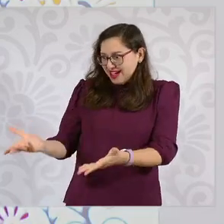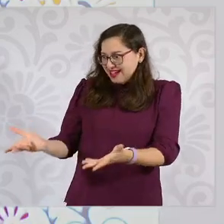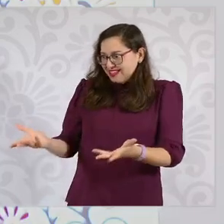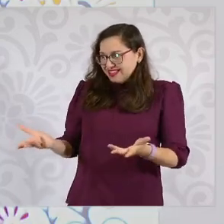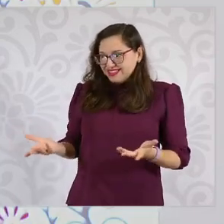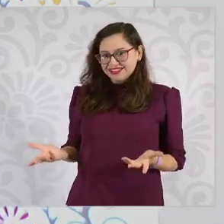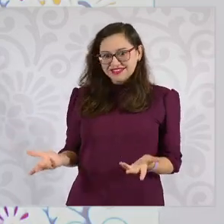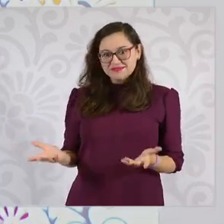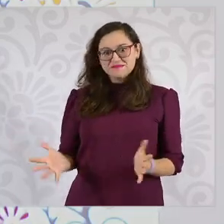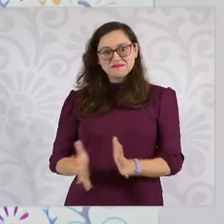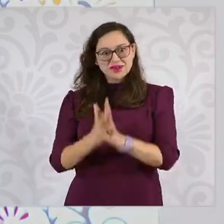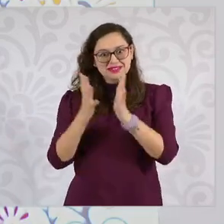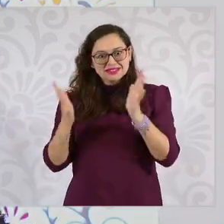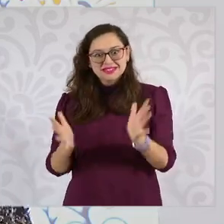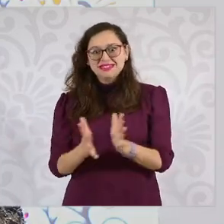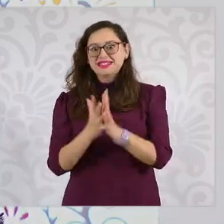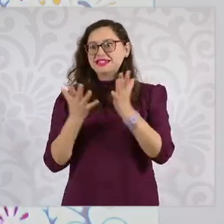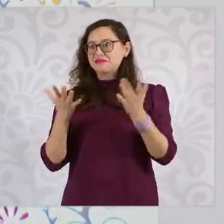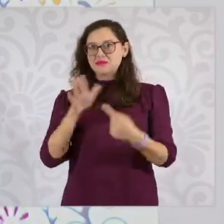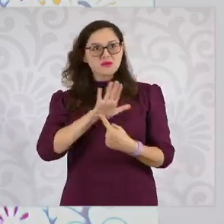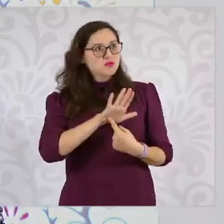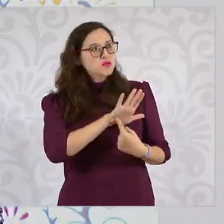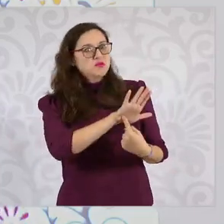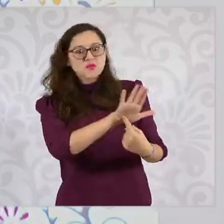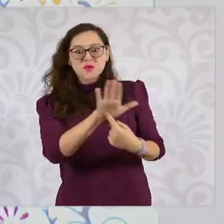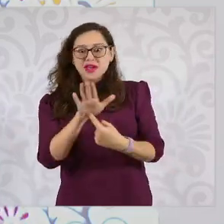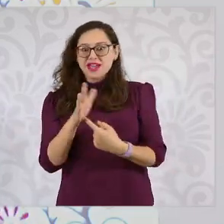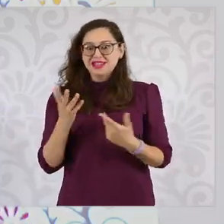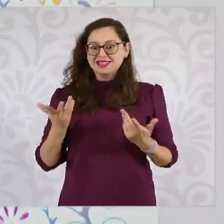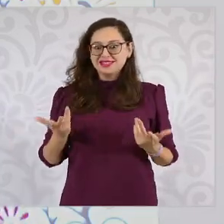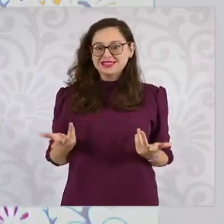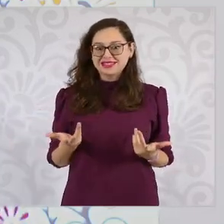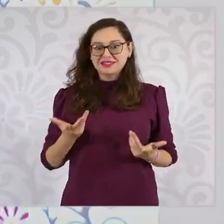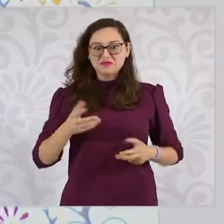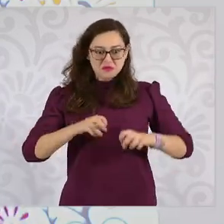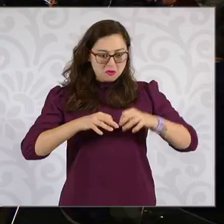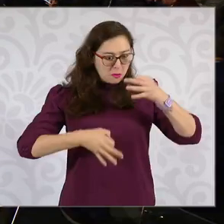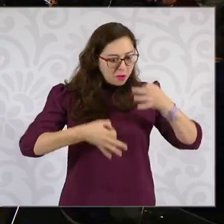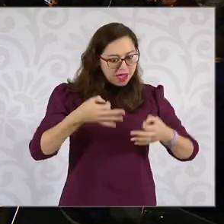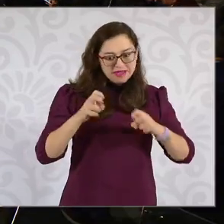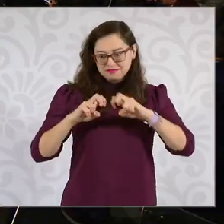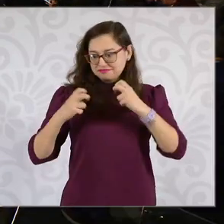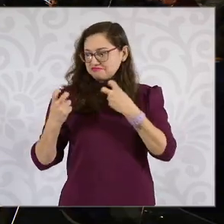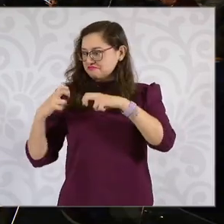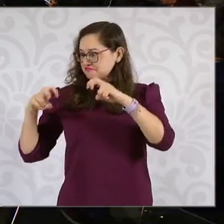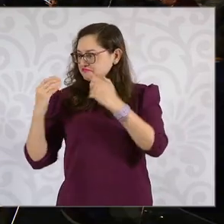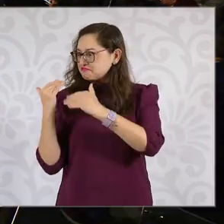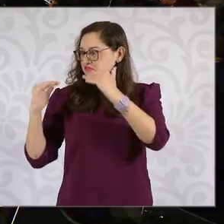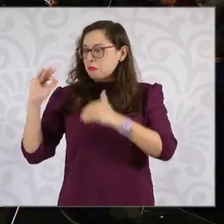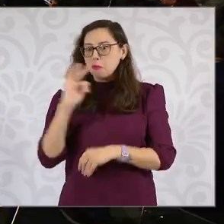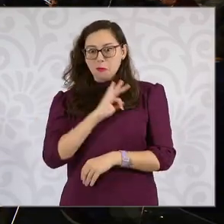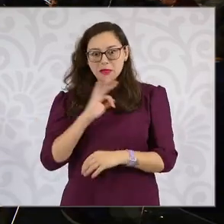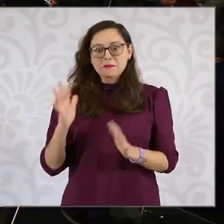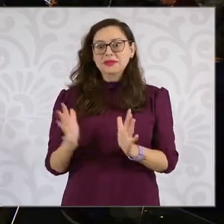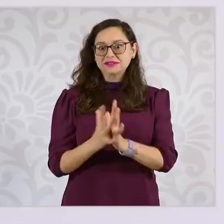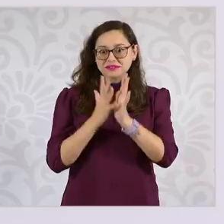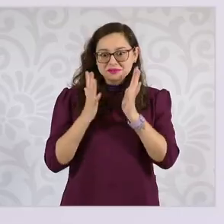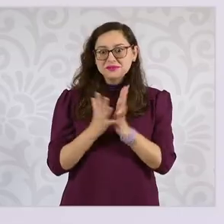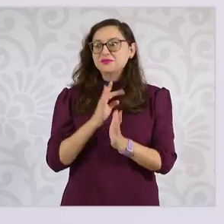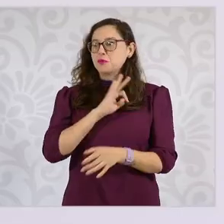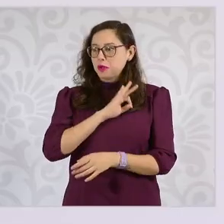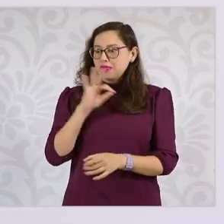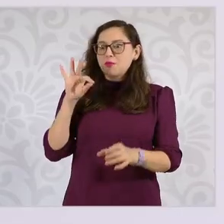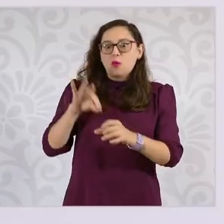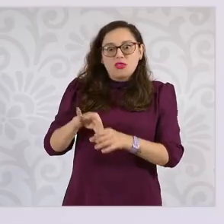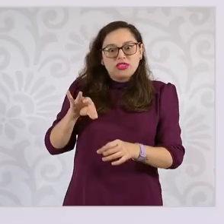participen ministros, ministras, magistrados, magistradas, jueces, juezas, de que participen en la